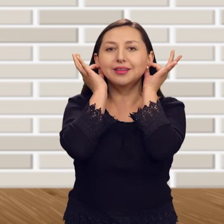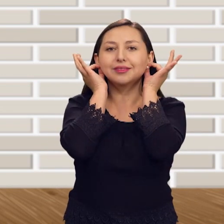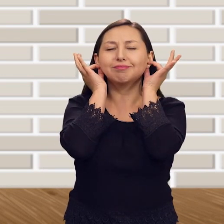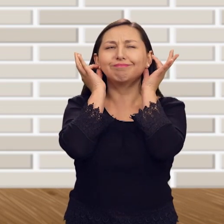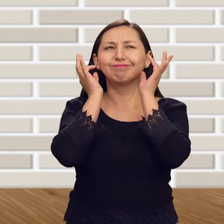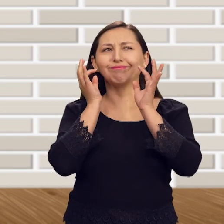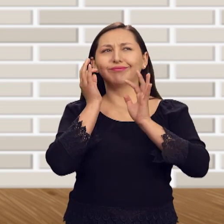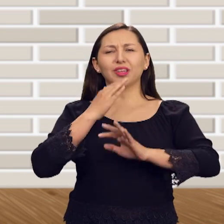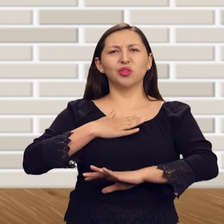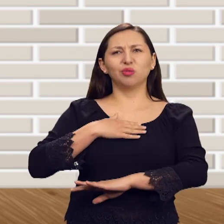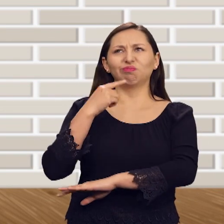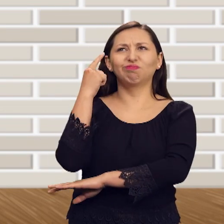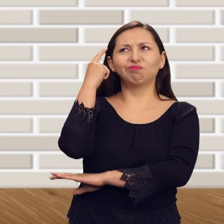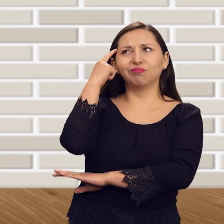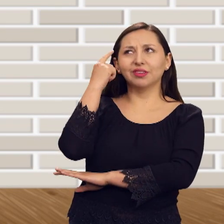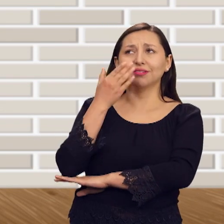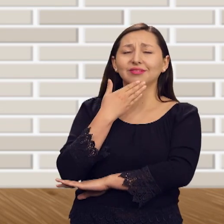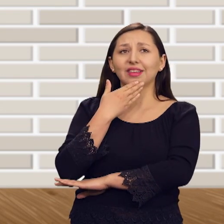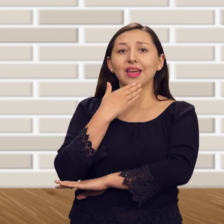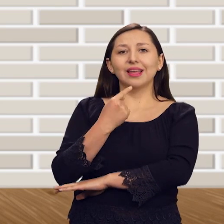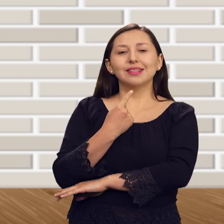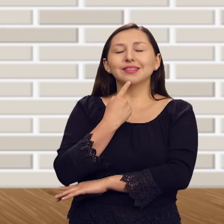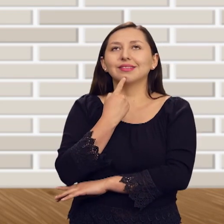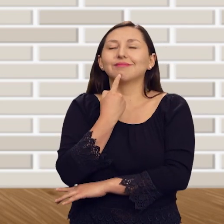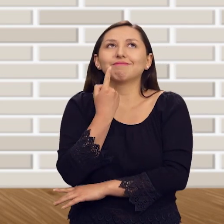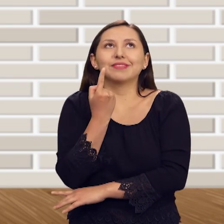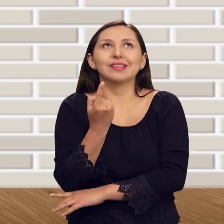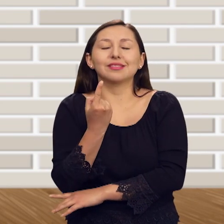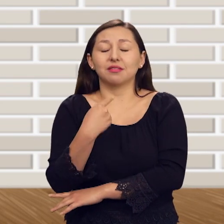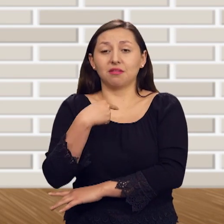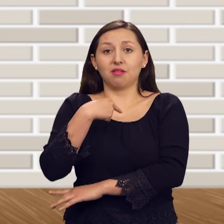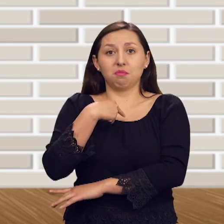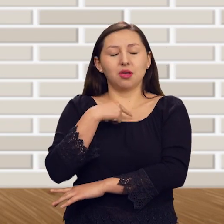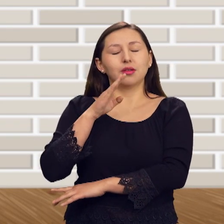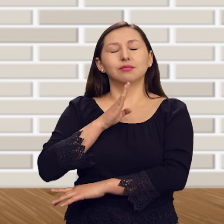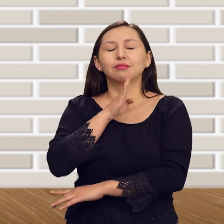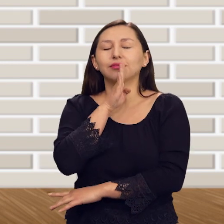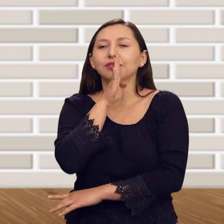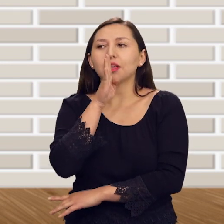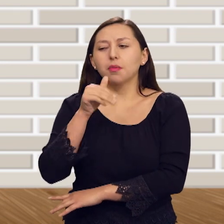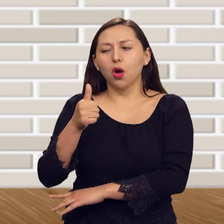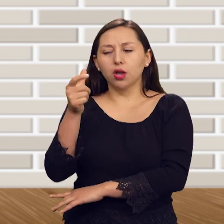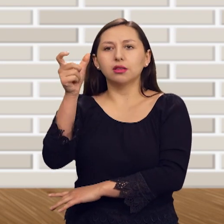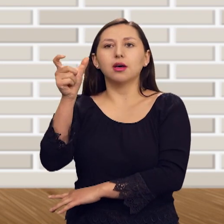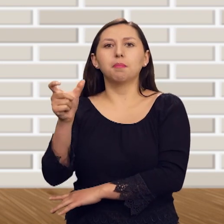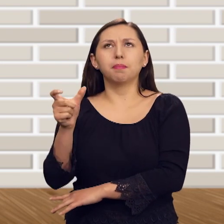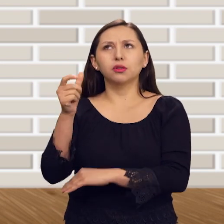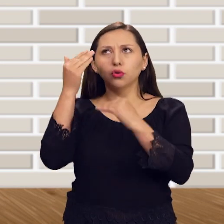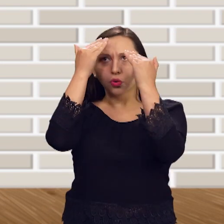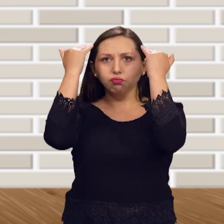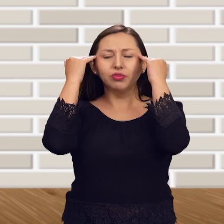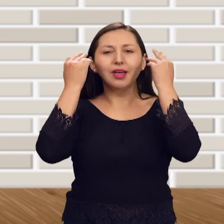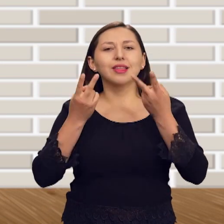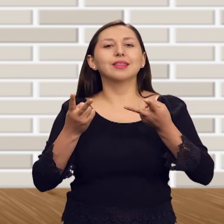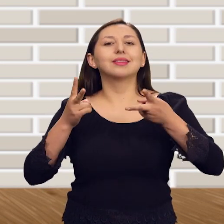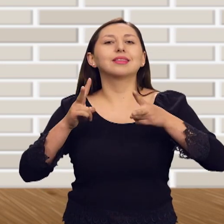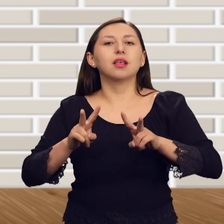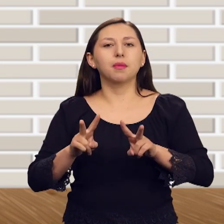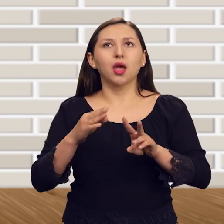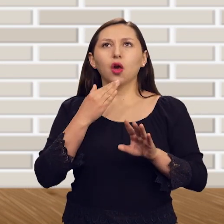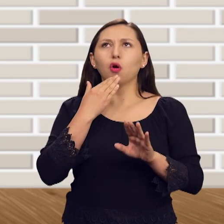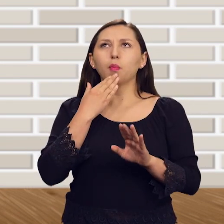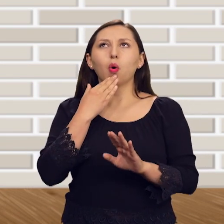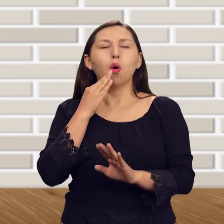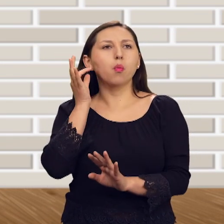Frases como estas son pan de cada día. Las he escuchado dirigidas hacia mí y hacia otras personas, tratando de